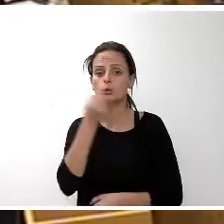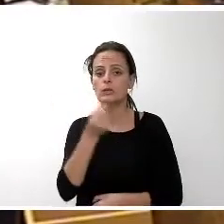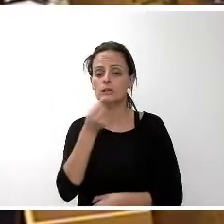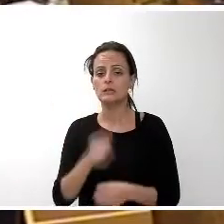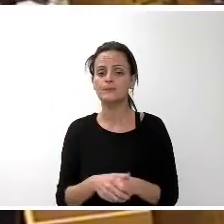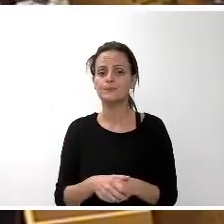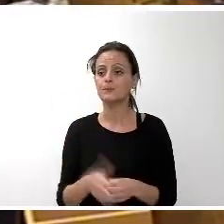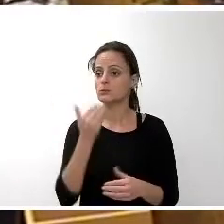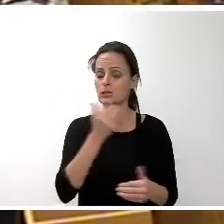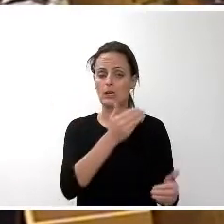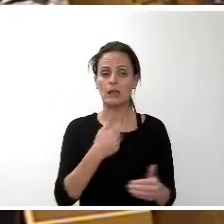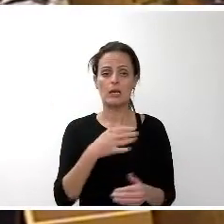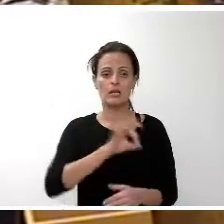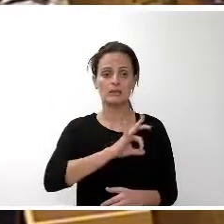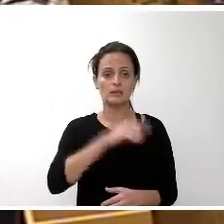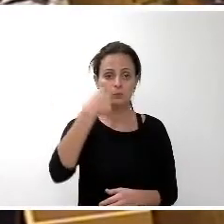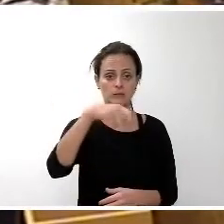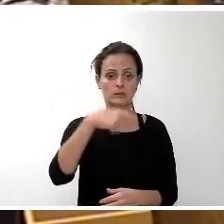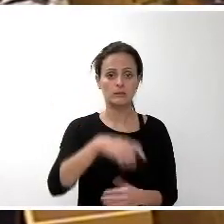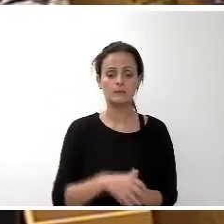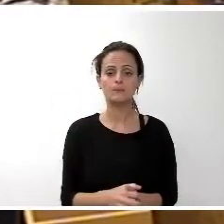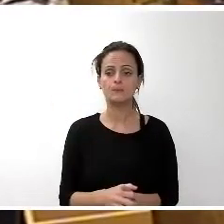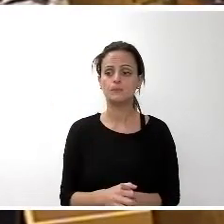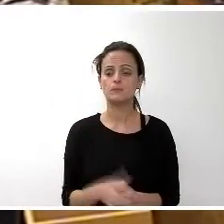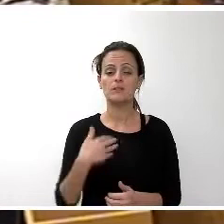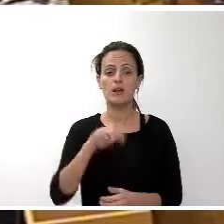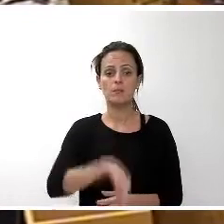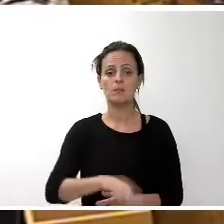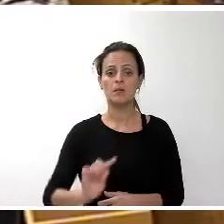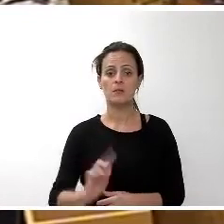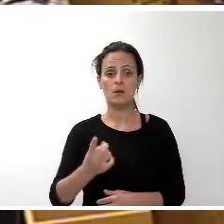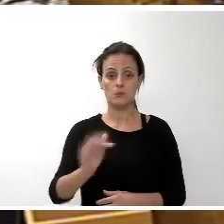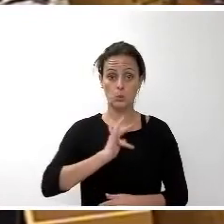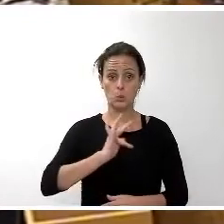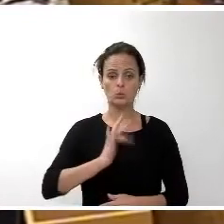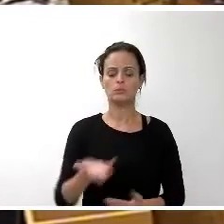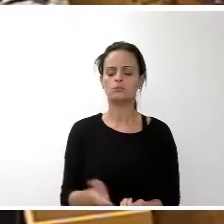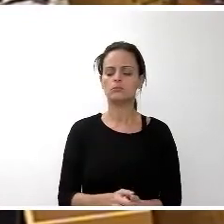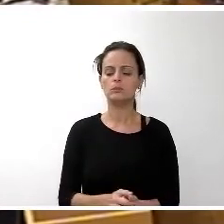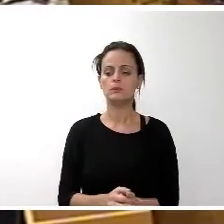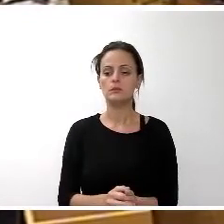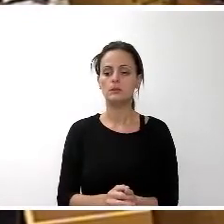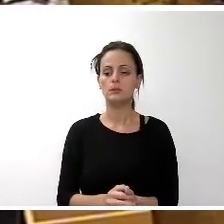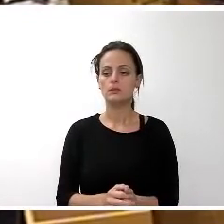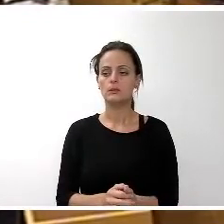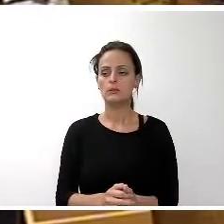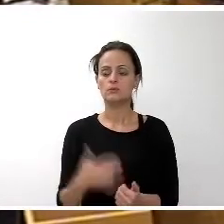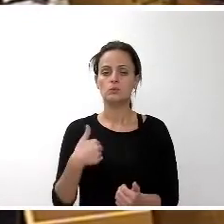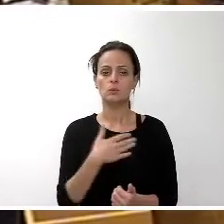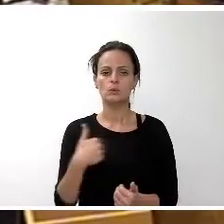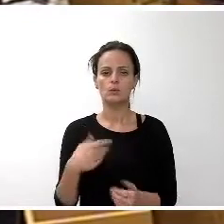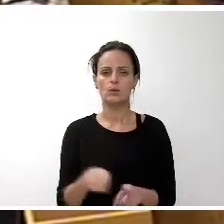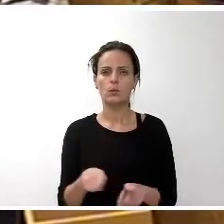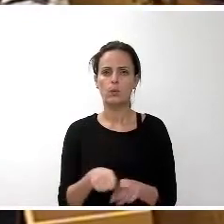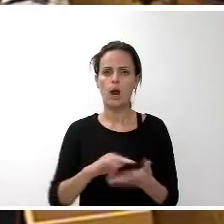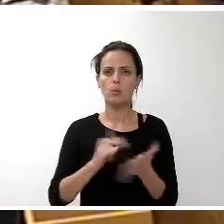muchas gracias señor presidente en esta primera intervención haré una una valoración sobre